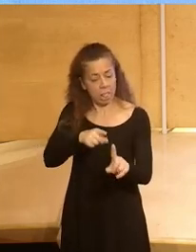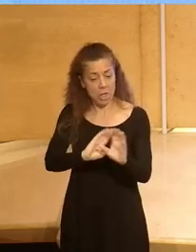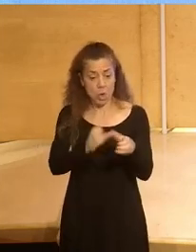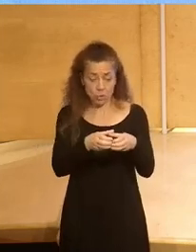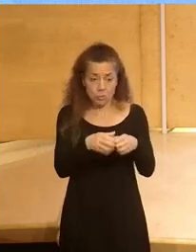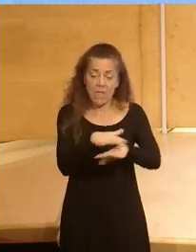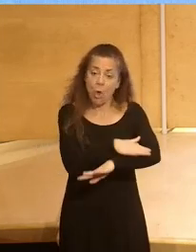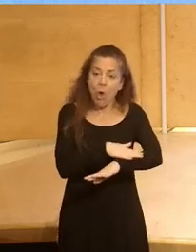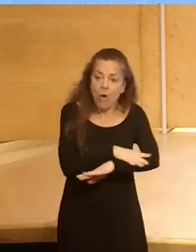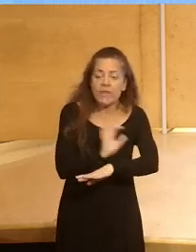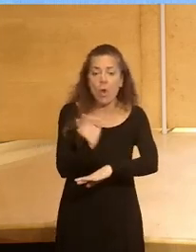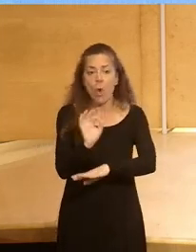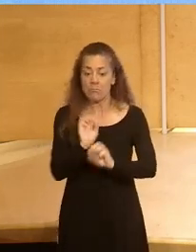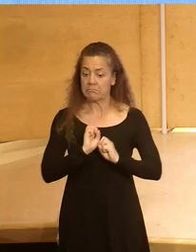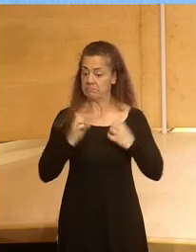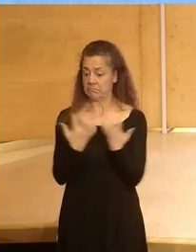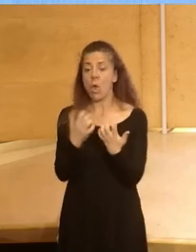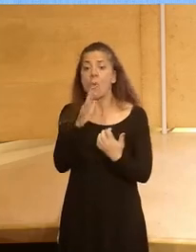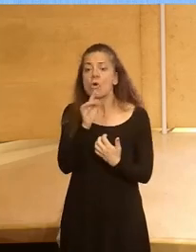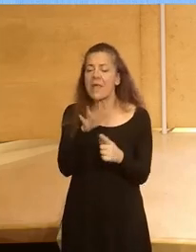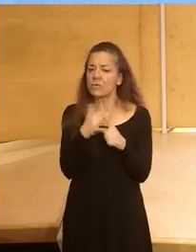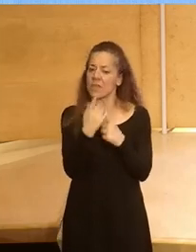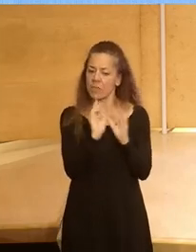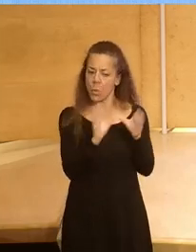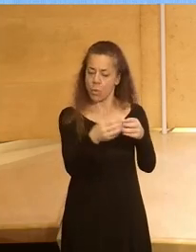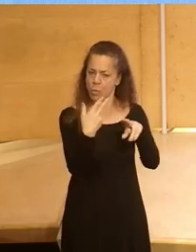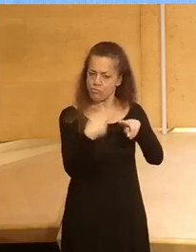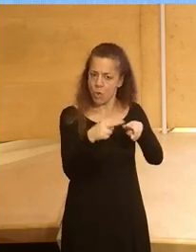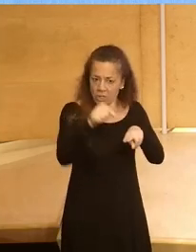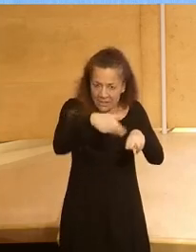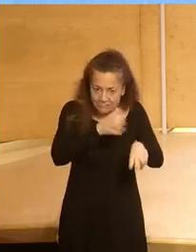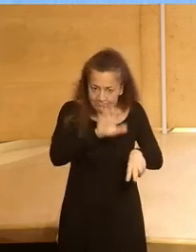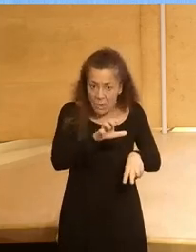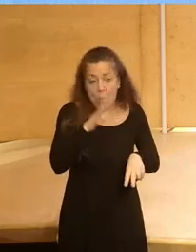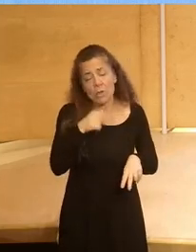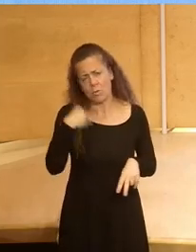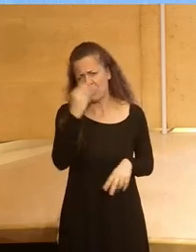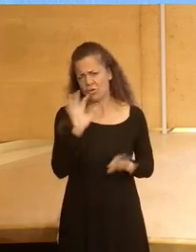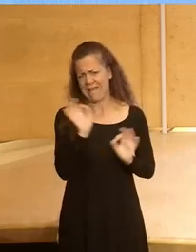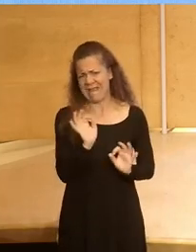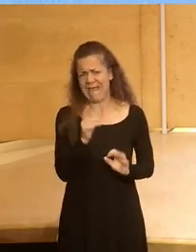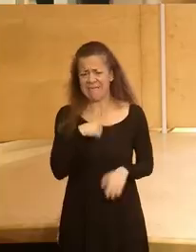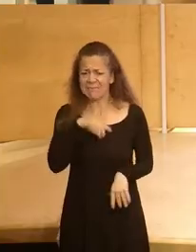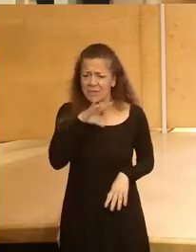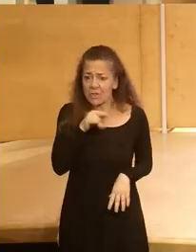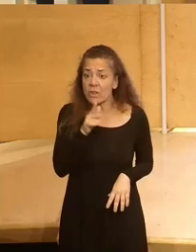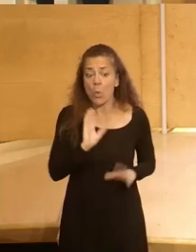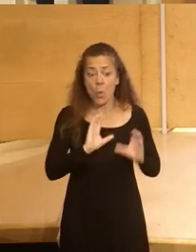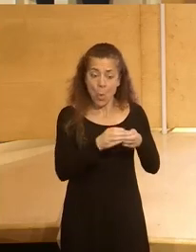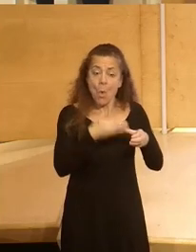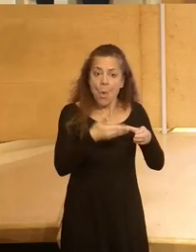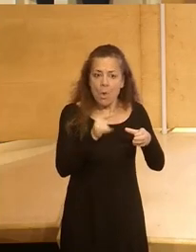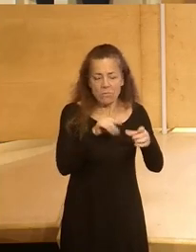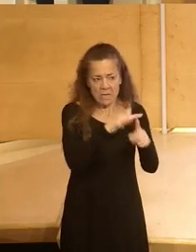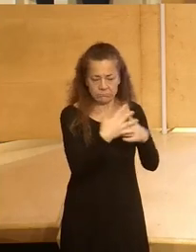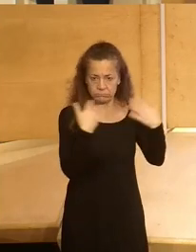del gobierno o del resto de la Cámara con la circunstancia que está viviendo un partido en nuestro país porque creo que nadie se alegra de que uno de los partidos de Estado esté pasando